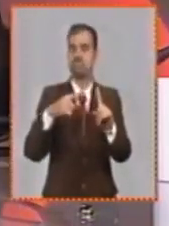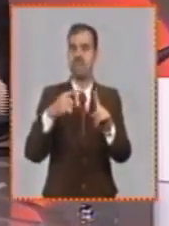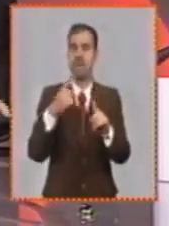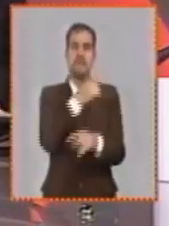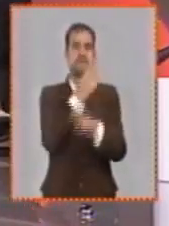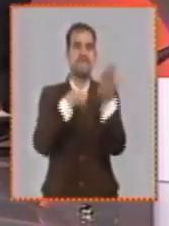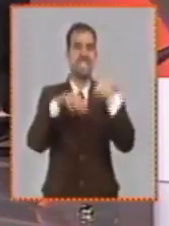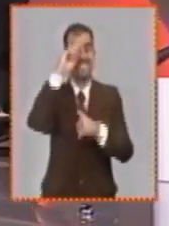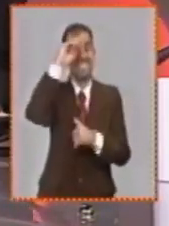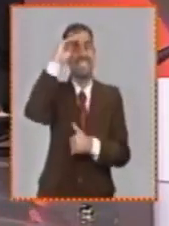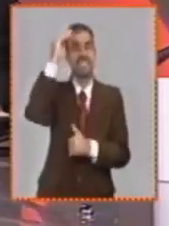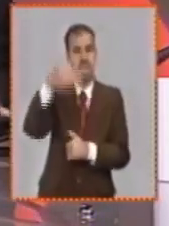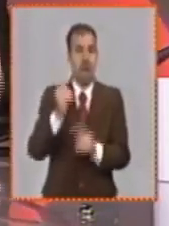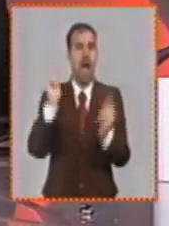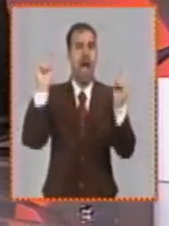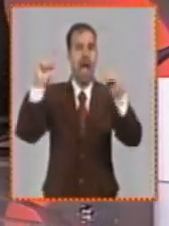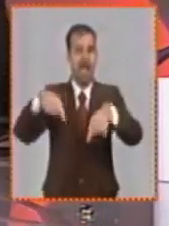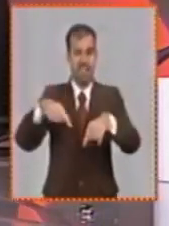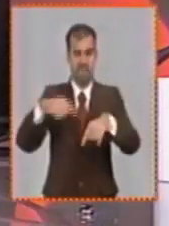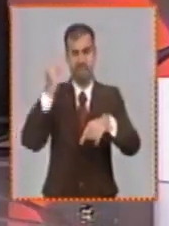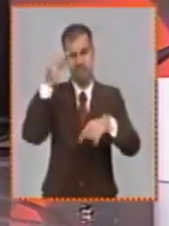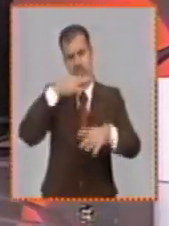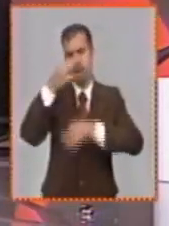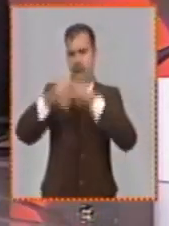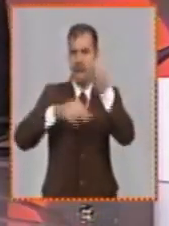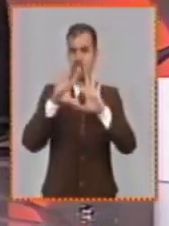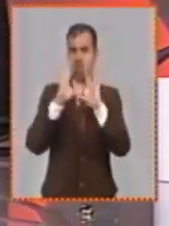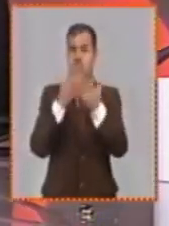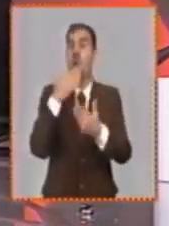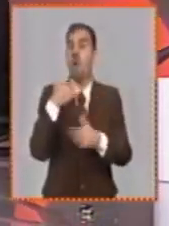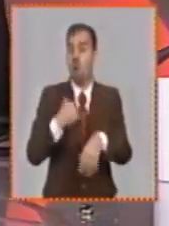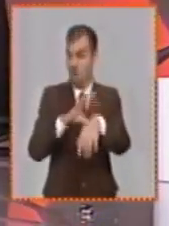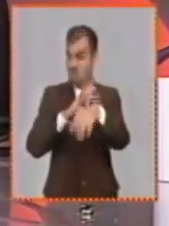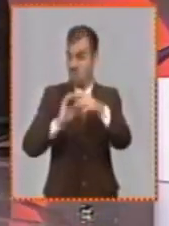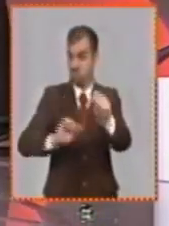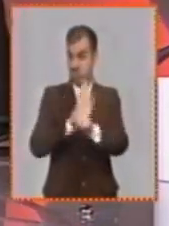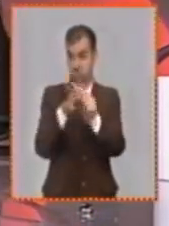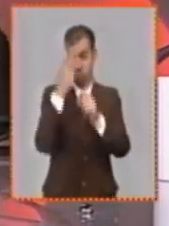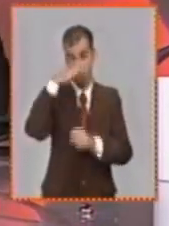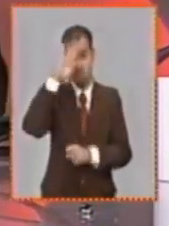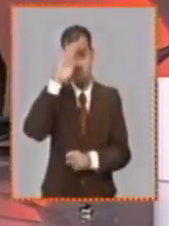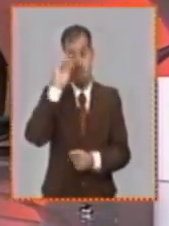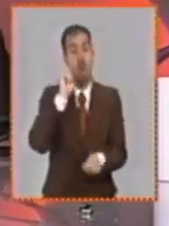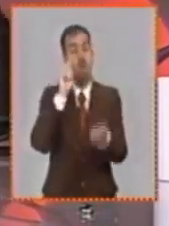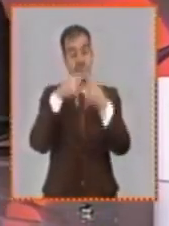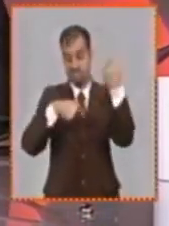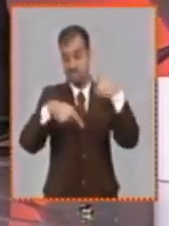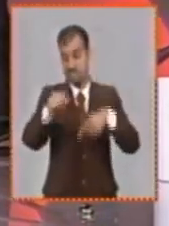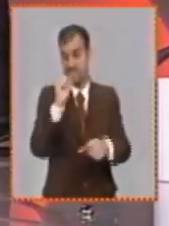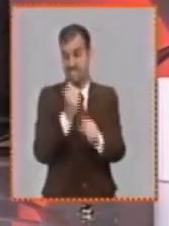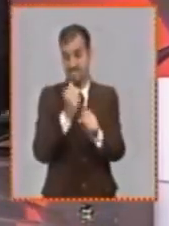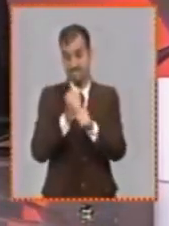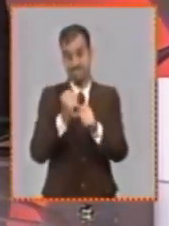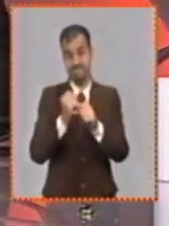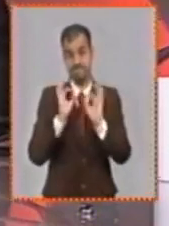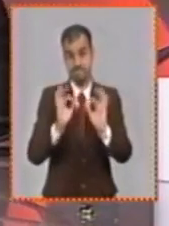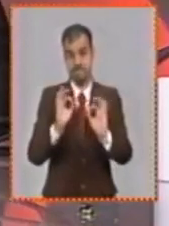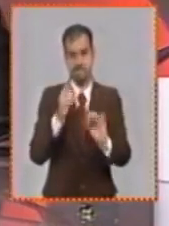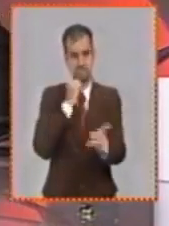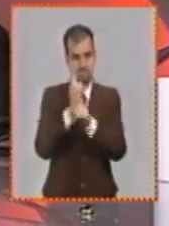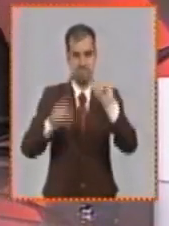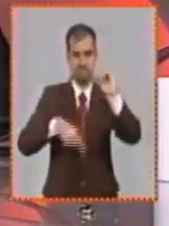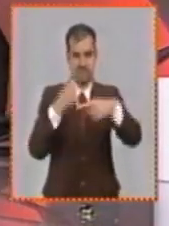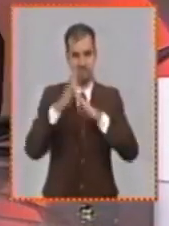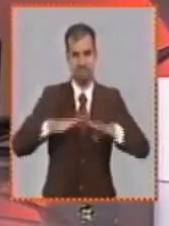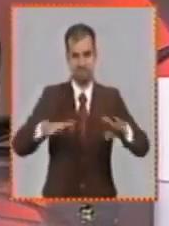estará con nosotros el ministro de salud pública para hablar de la situación epidemiológica del país y el reto que tenemos por delante los cubanos en este momento